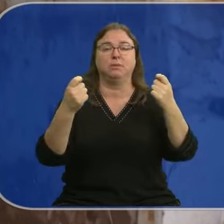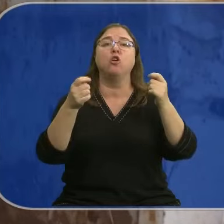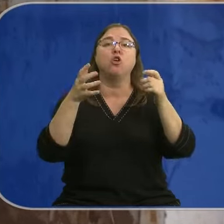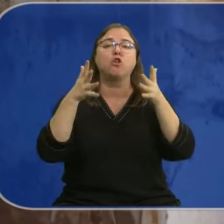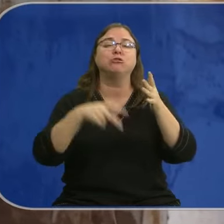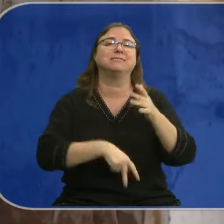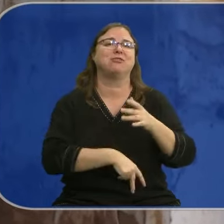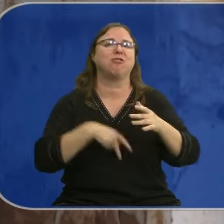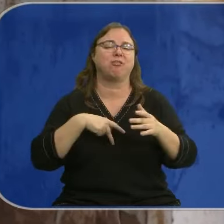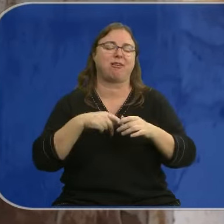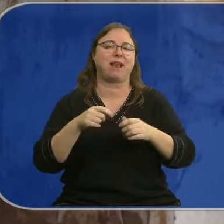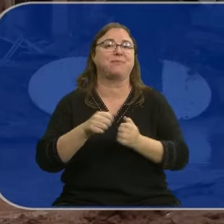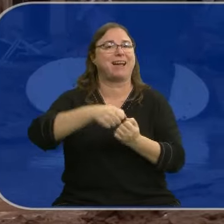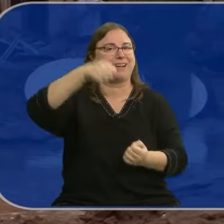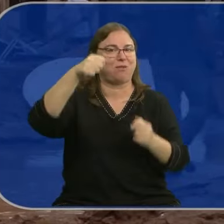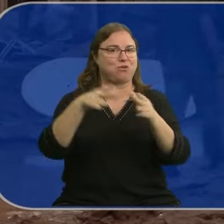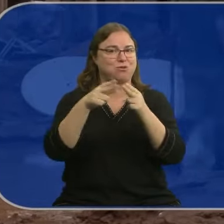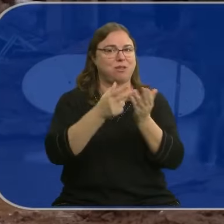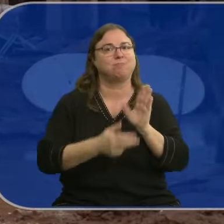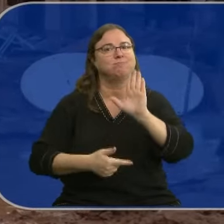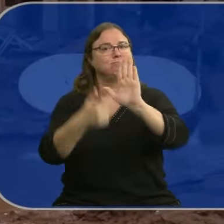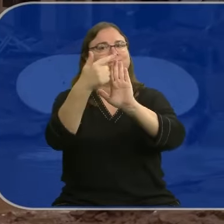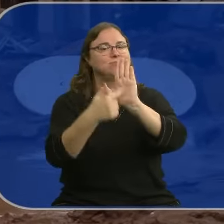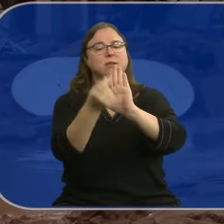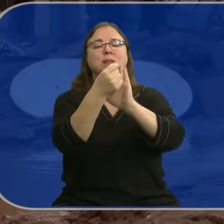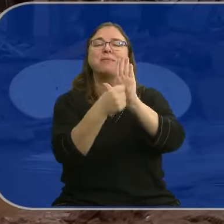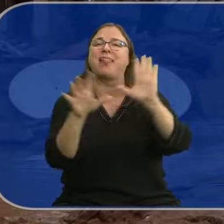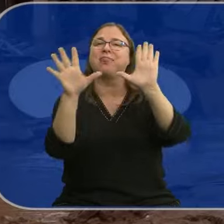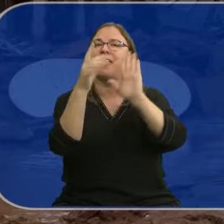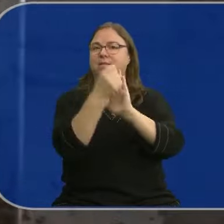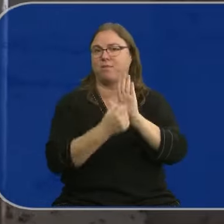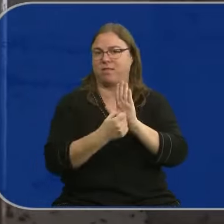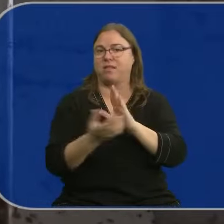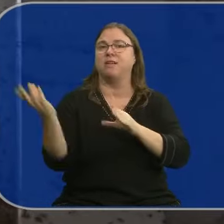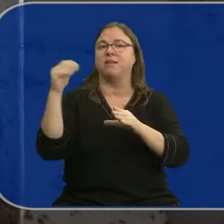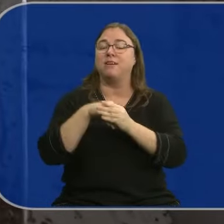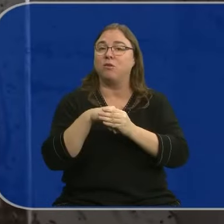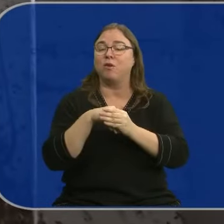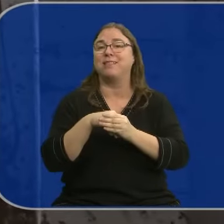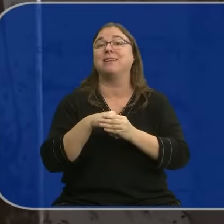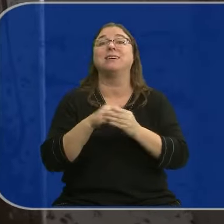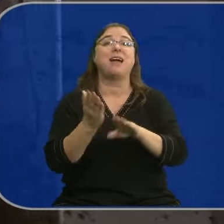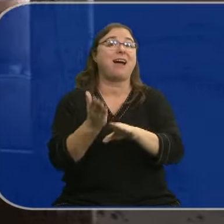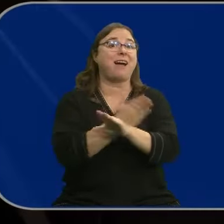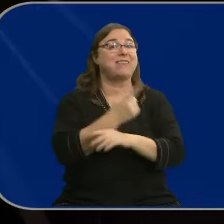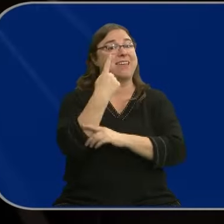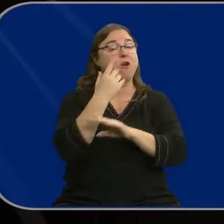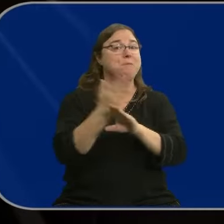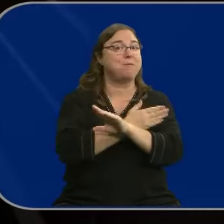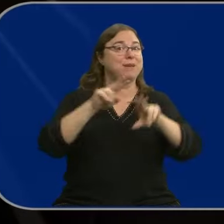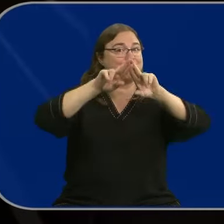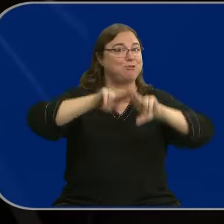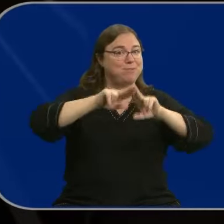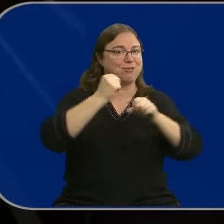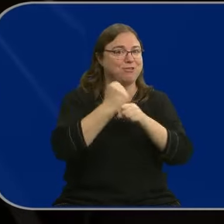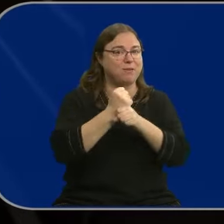Consejo General de Graduados Sociales ha presentado al Ministerio un decálogo de medidas entre las que se encuentran la exención del informe previo a la inspección de trabajo